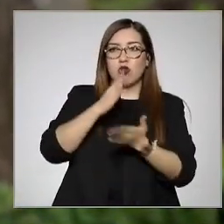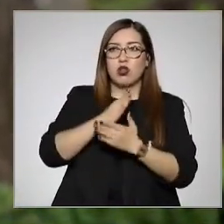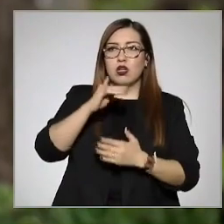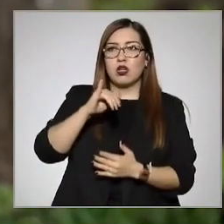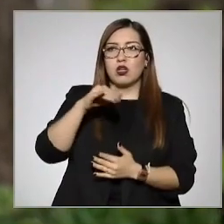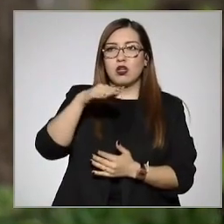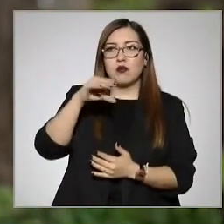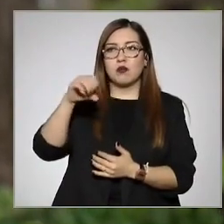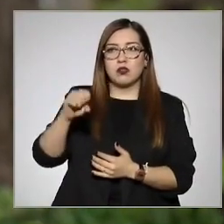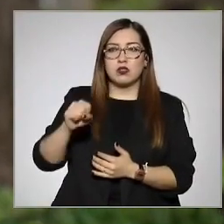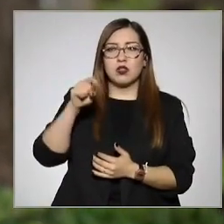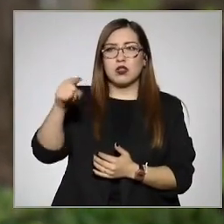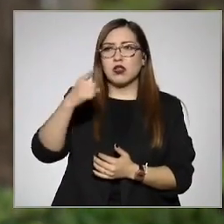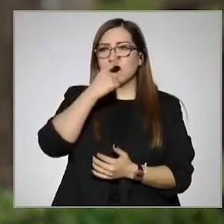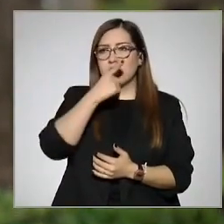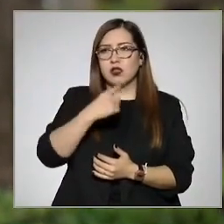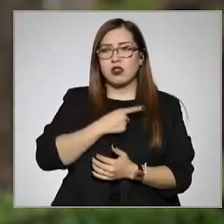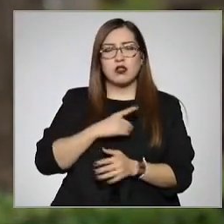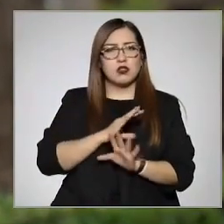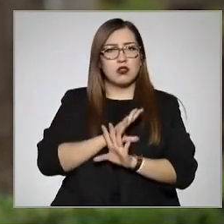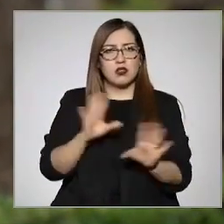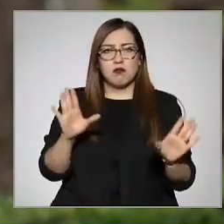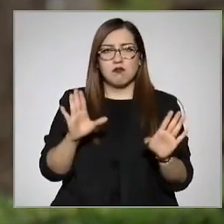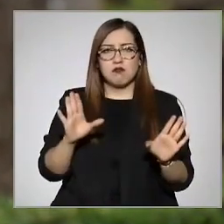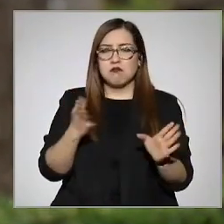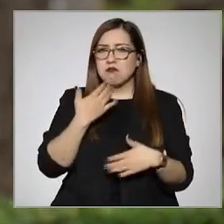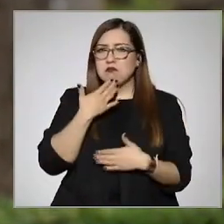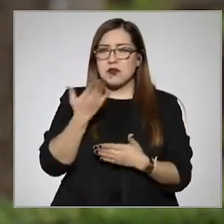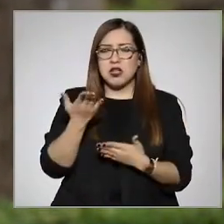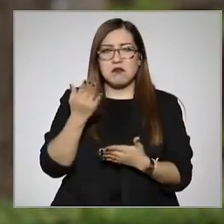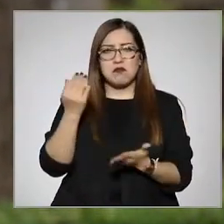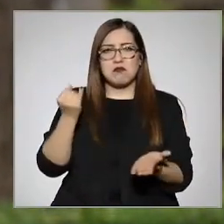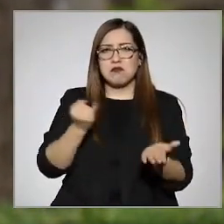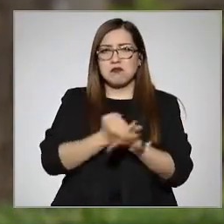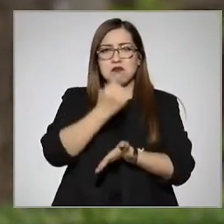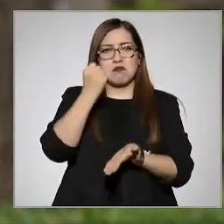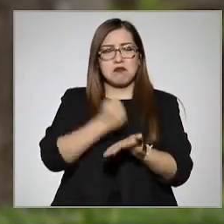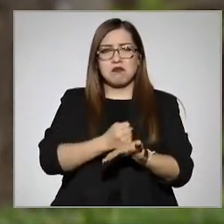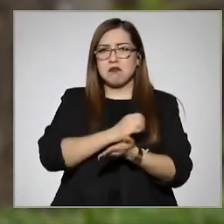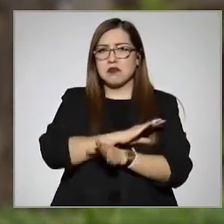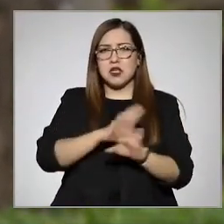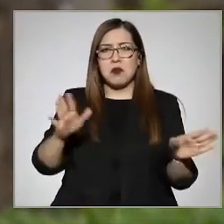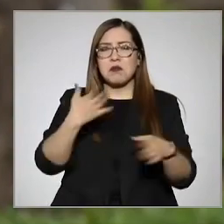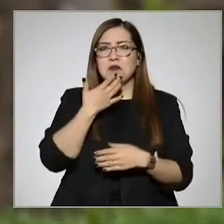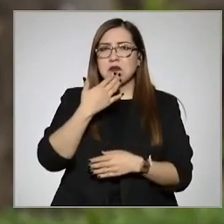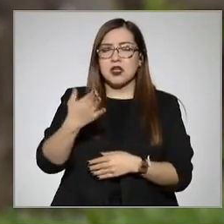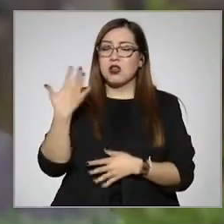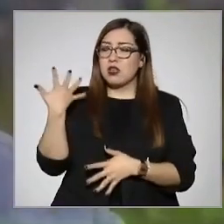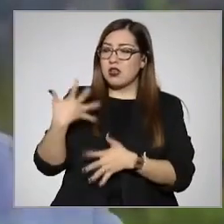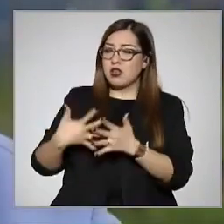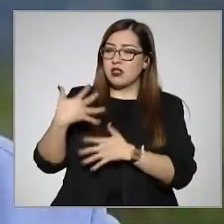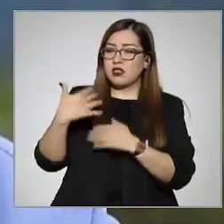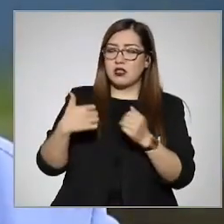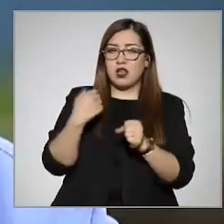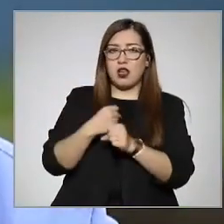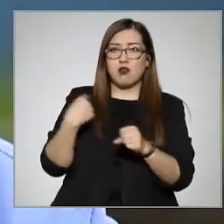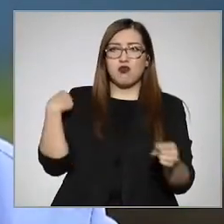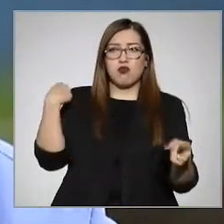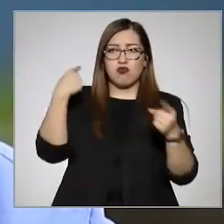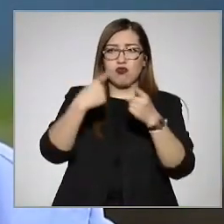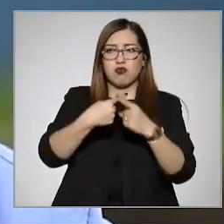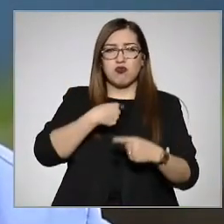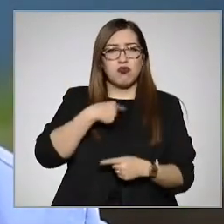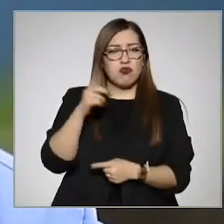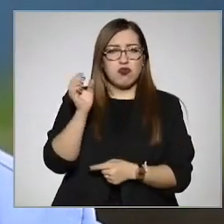y me dicen que ya estoy dado de alta. ¿Por qué? Porque tenía ya 15 años que yo no sufrí una crisis